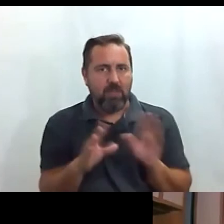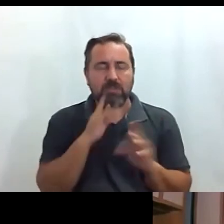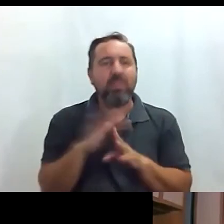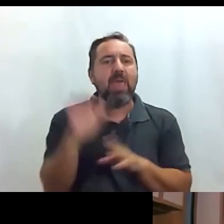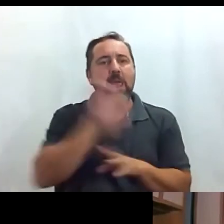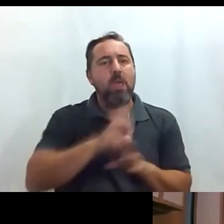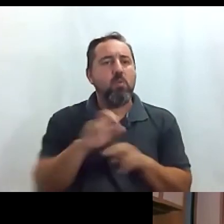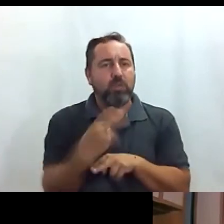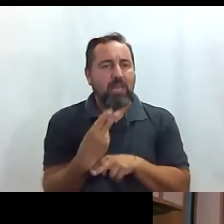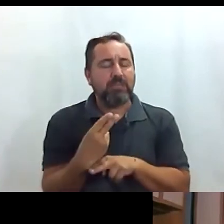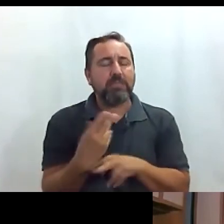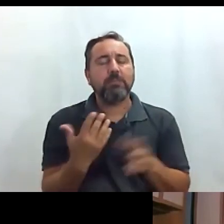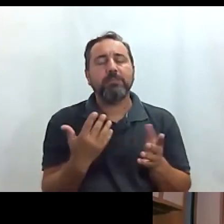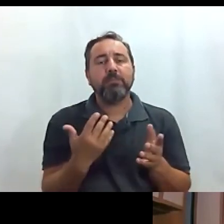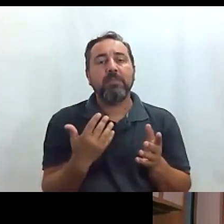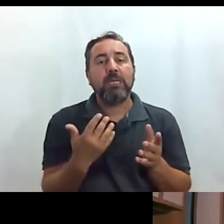es muy fácil